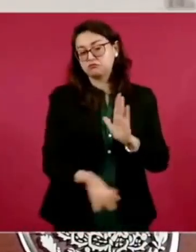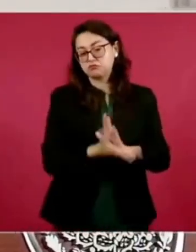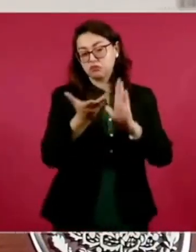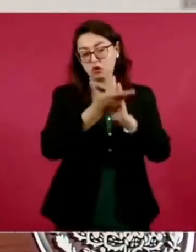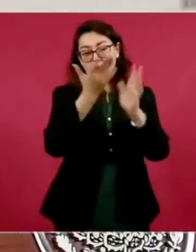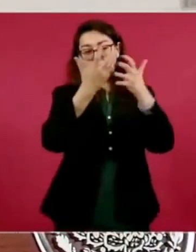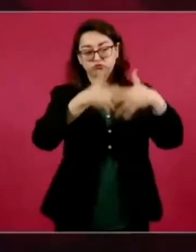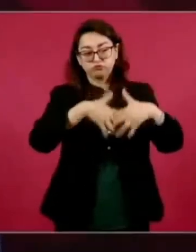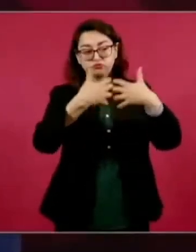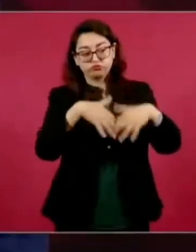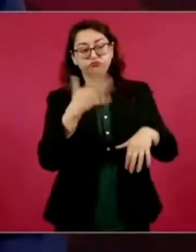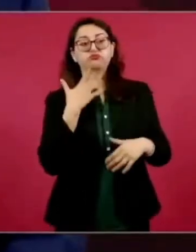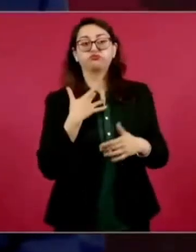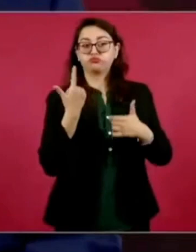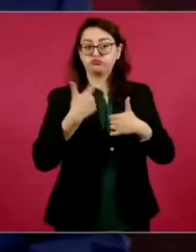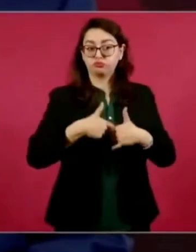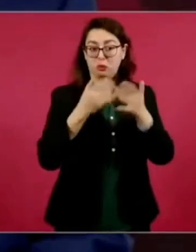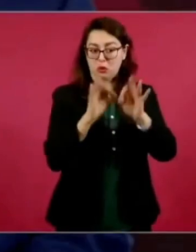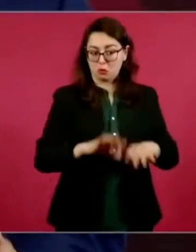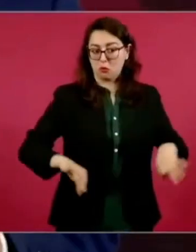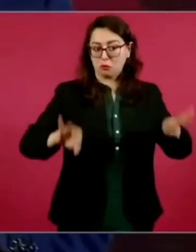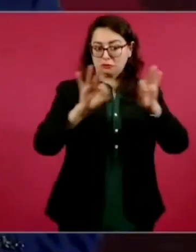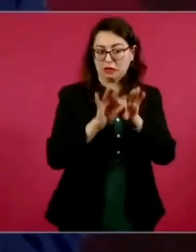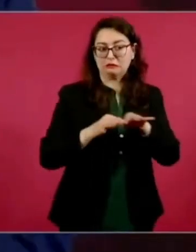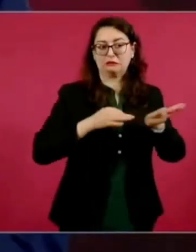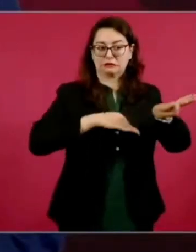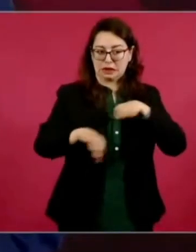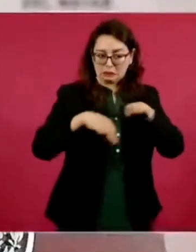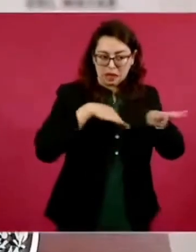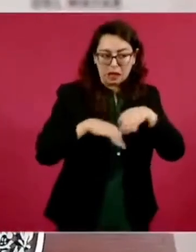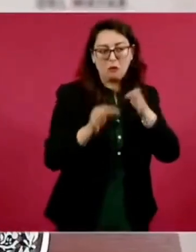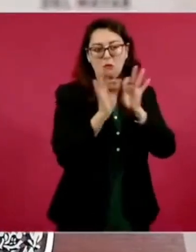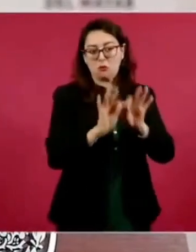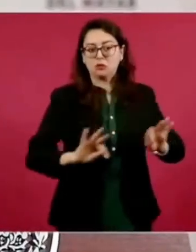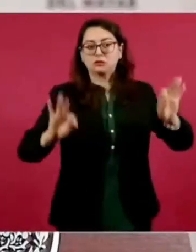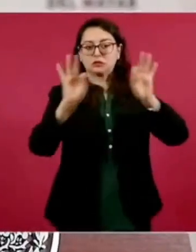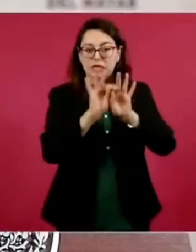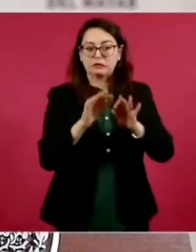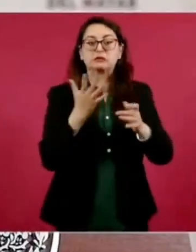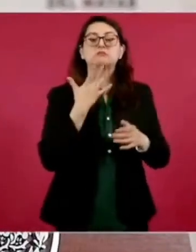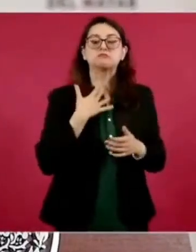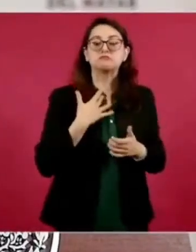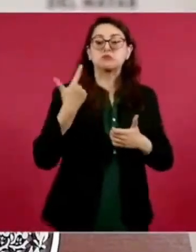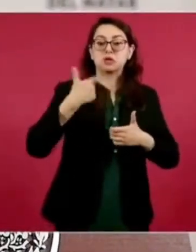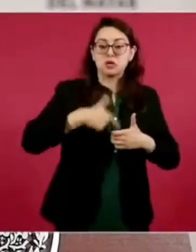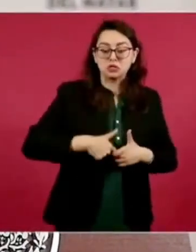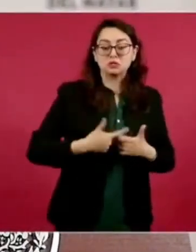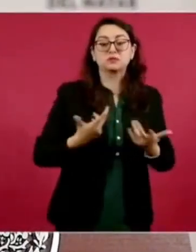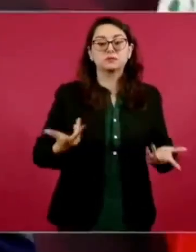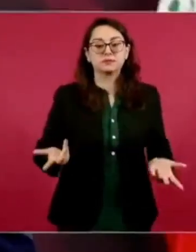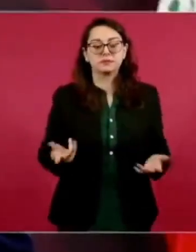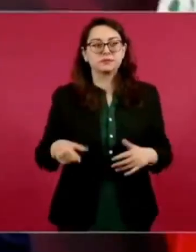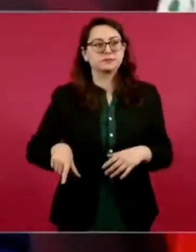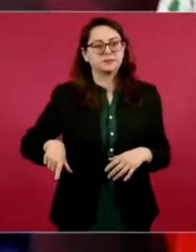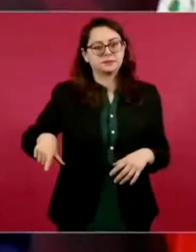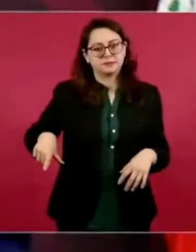para producir gasolina y empezaron los gobernadores